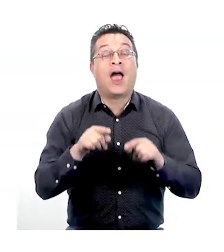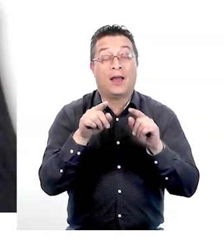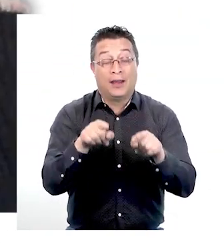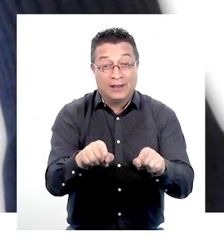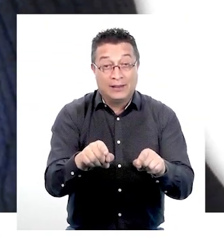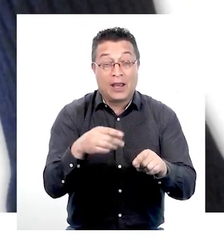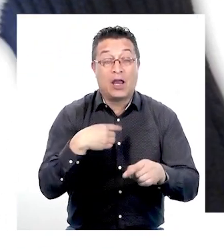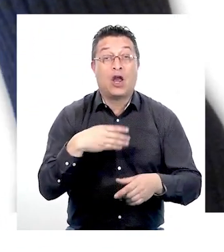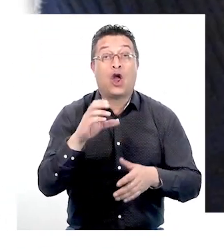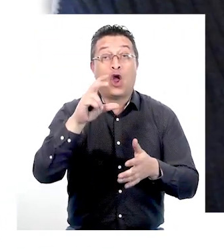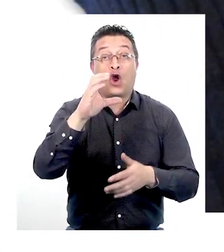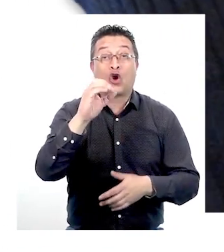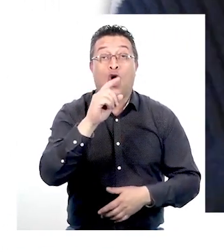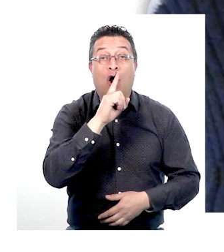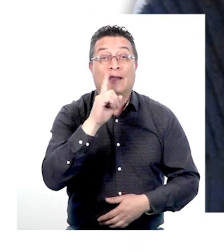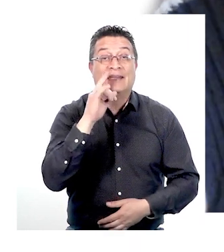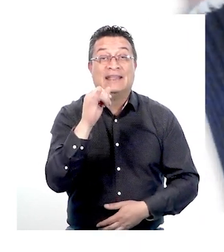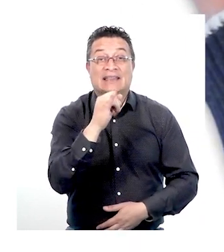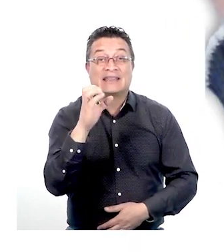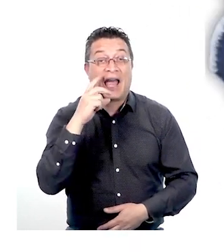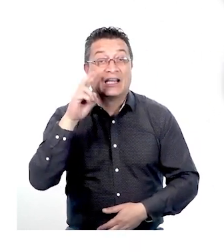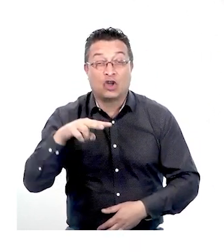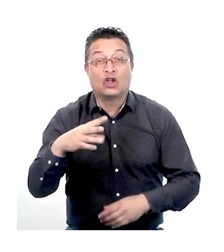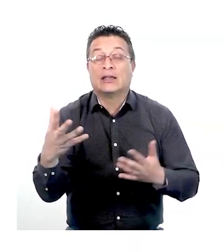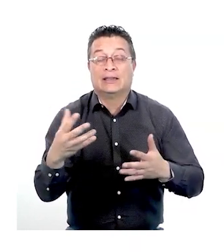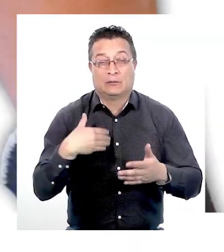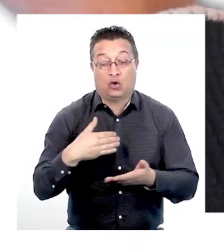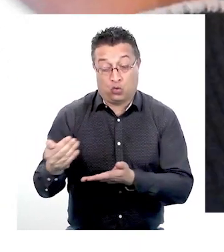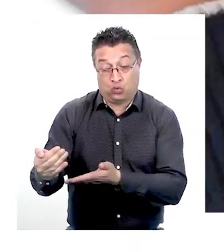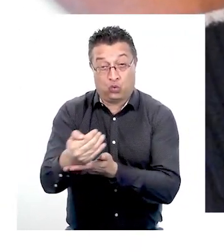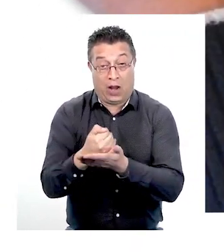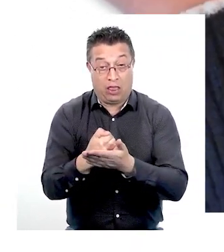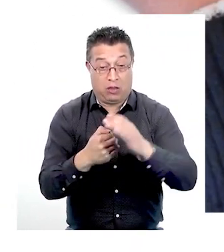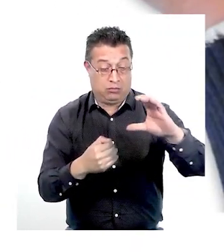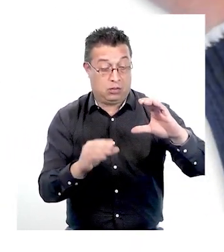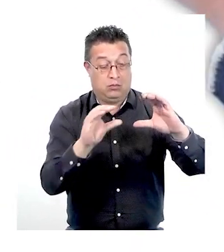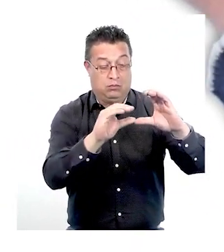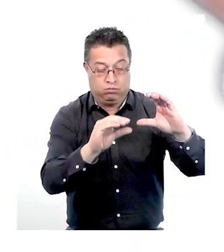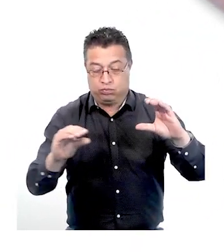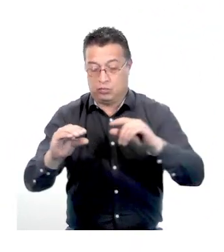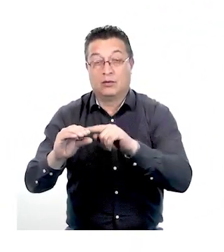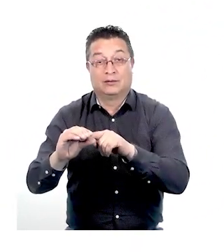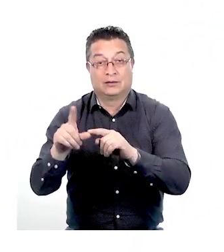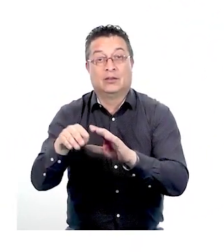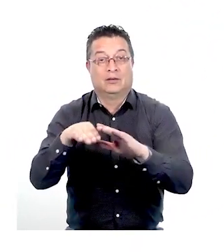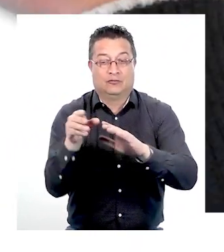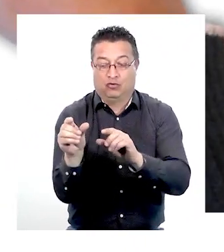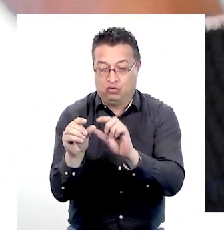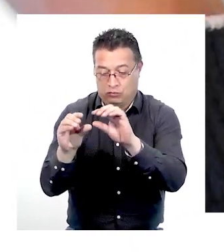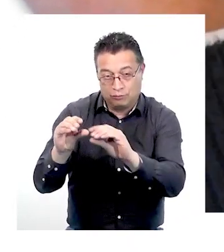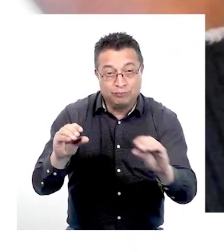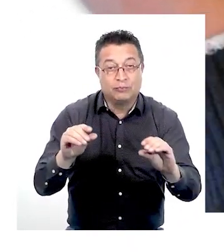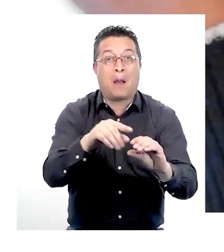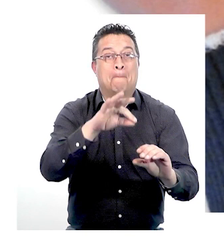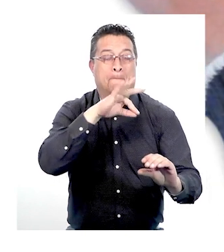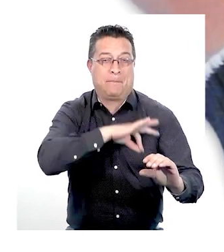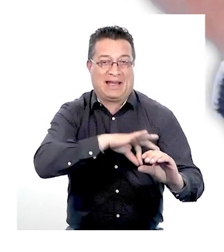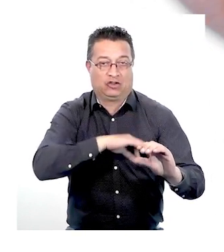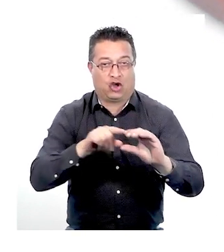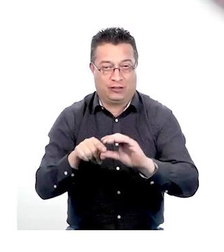Las cotizaciones son descuentos que se le hacen al sueldo y una de ellas es el ahorro para pensiones.